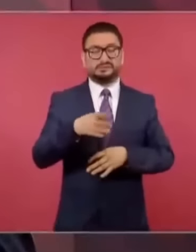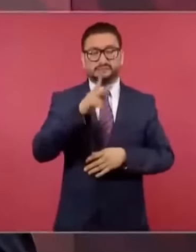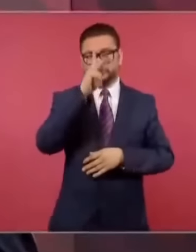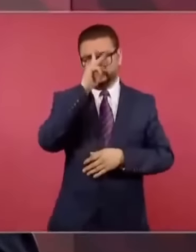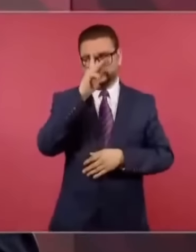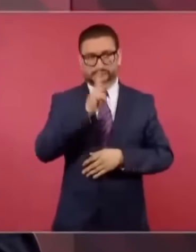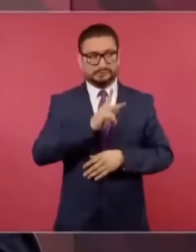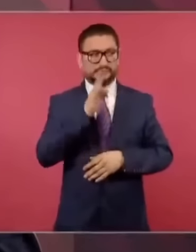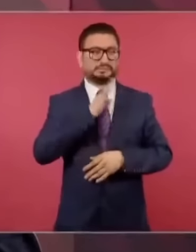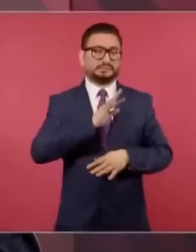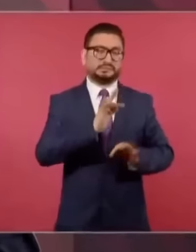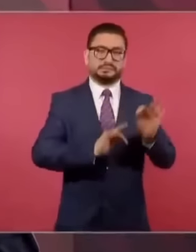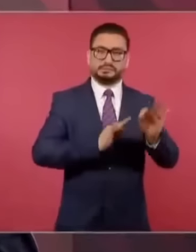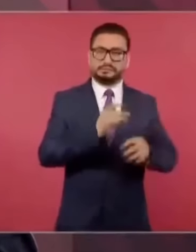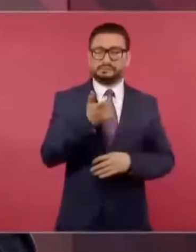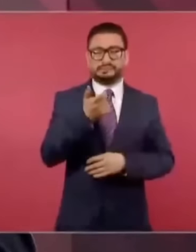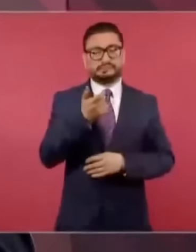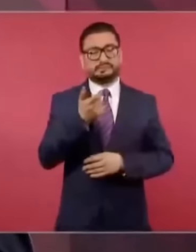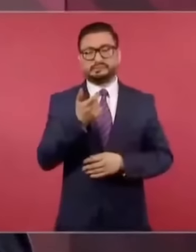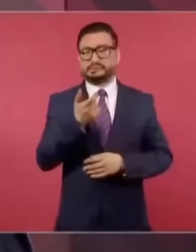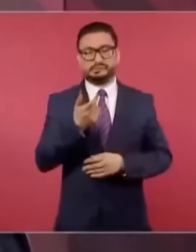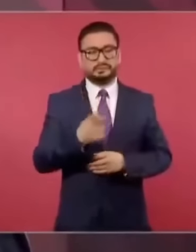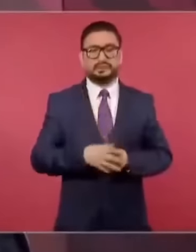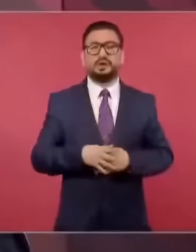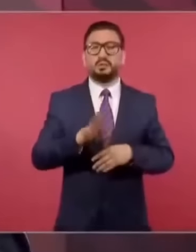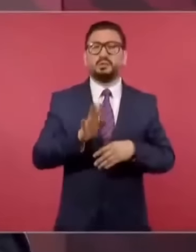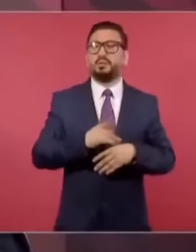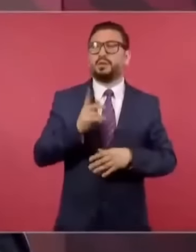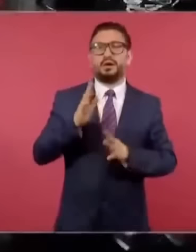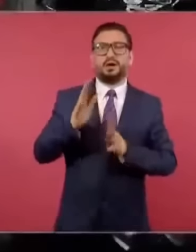maltratados, porque así son.